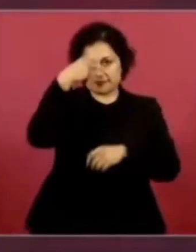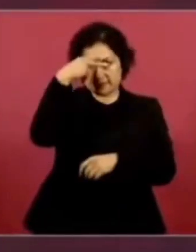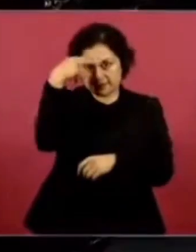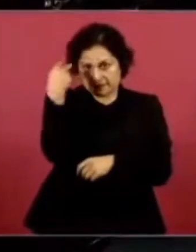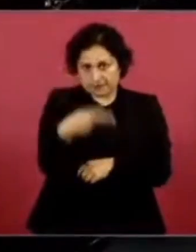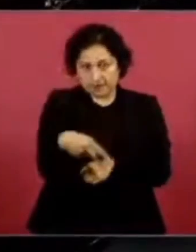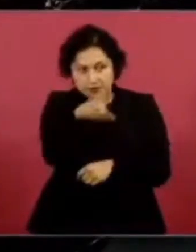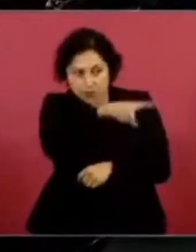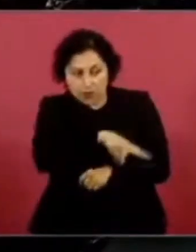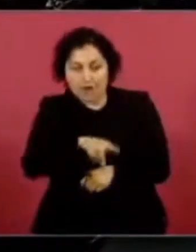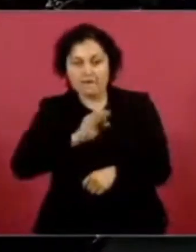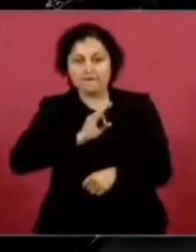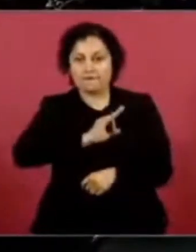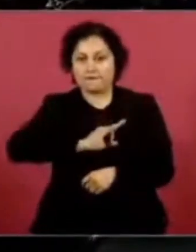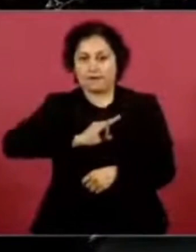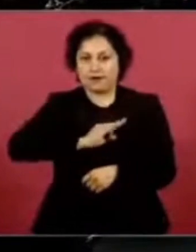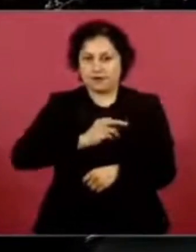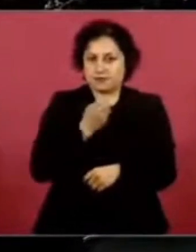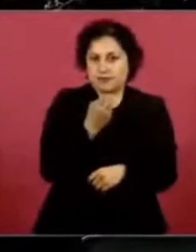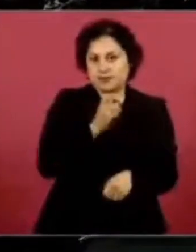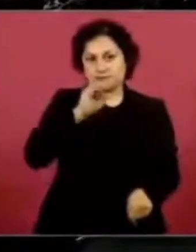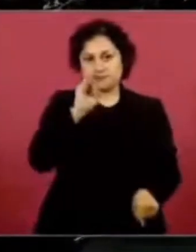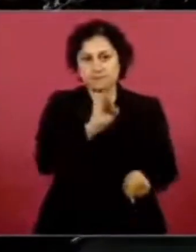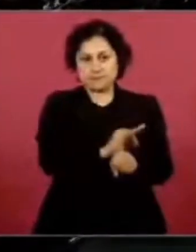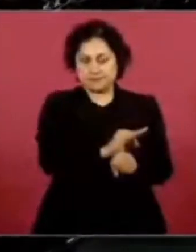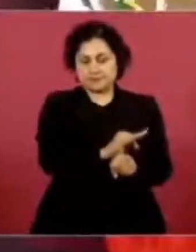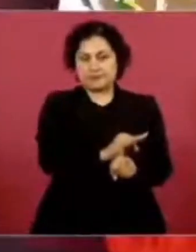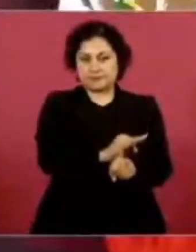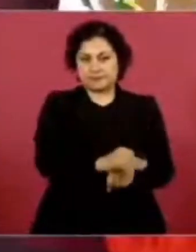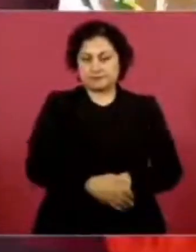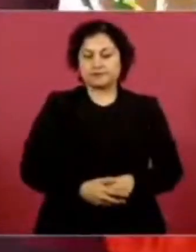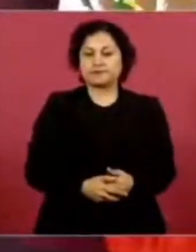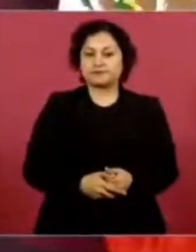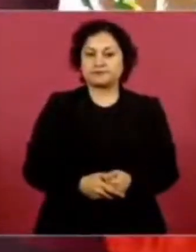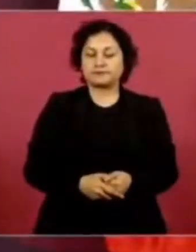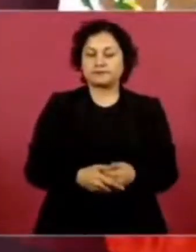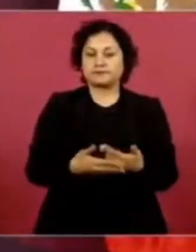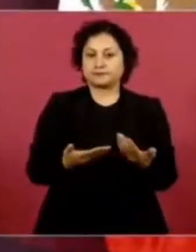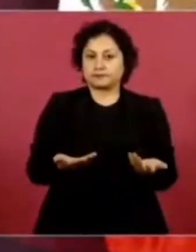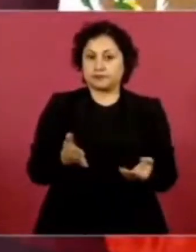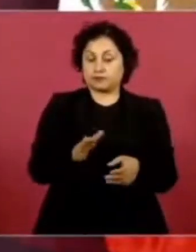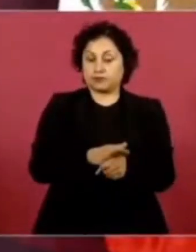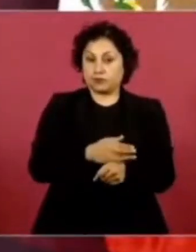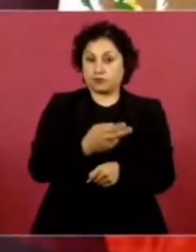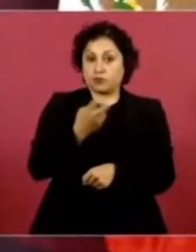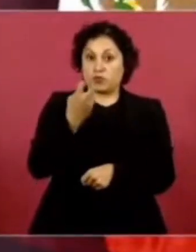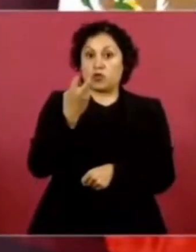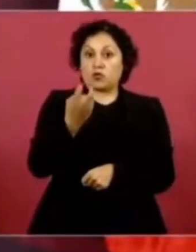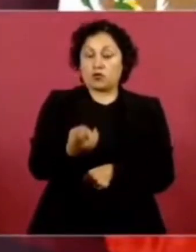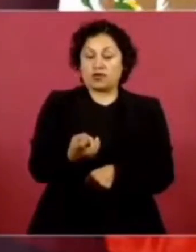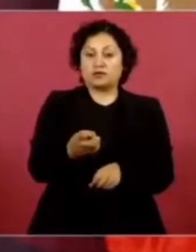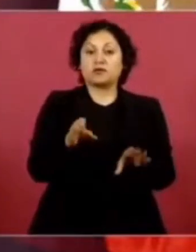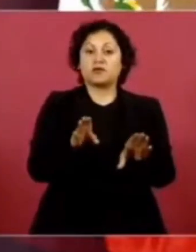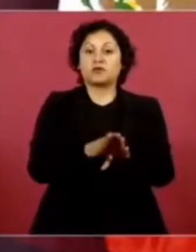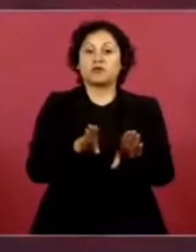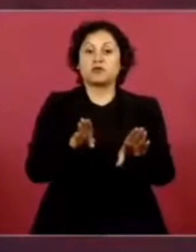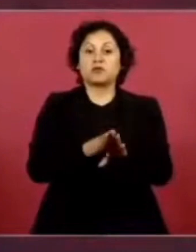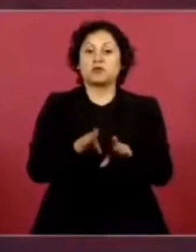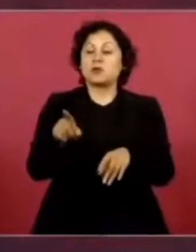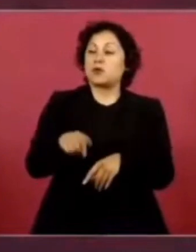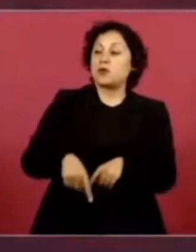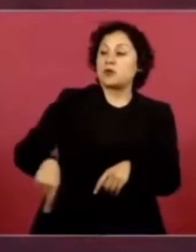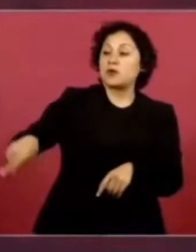ya no se debe de aceptar el que hablen de democracia